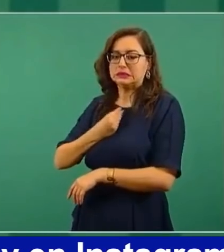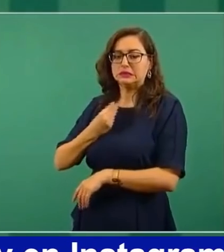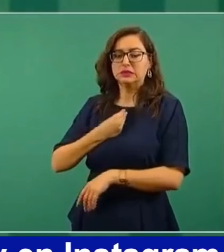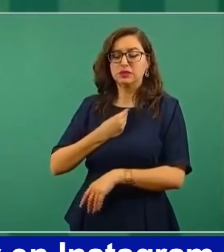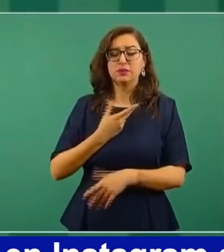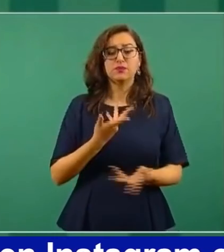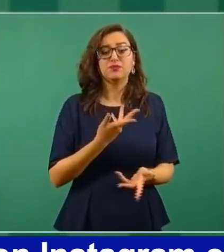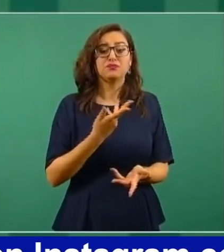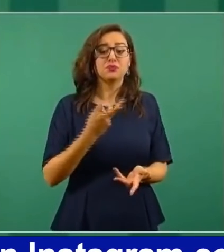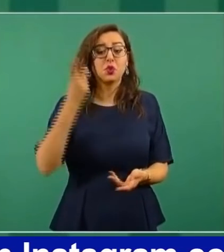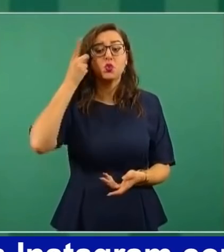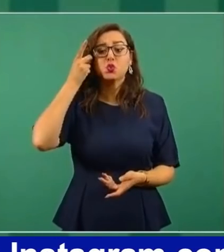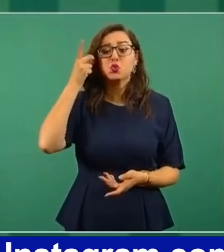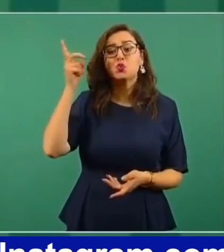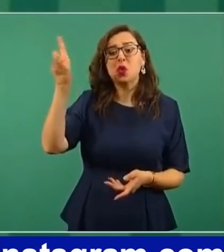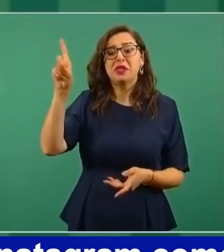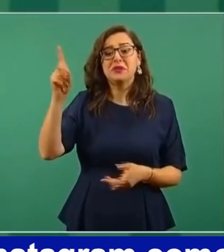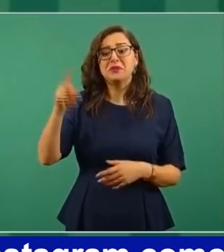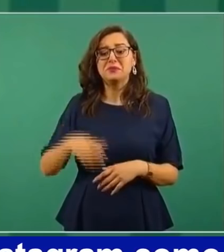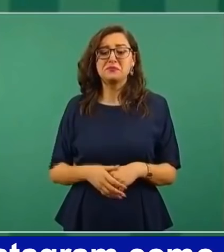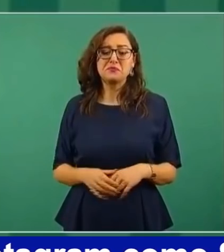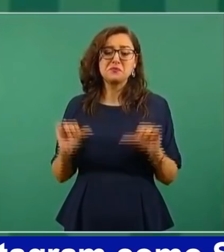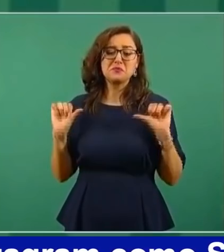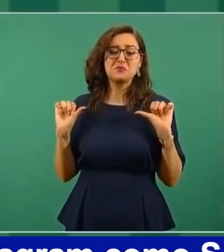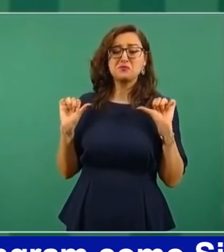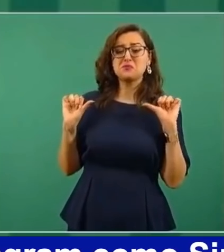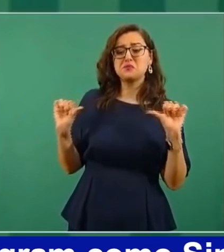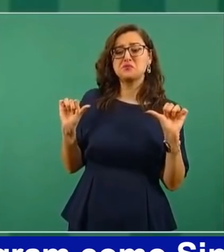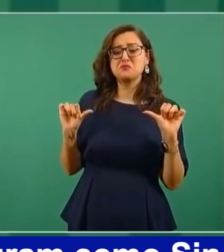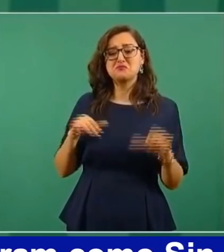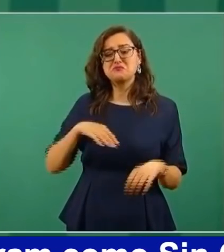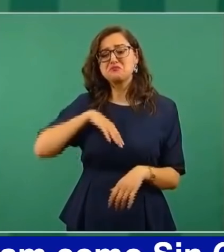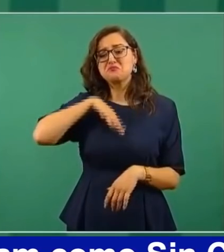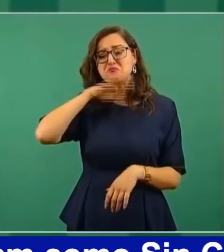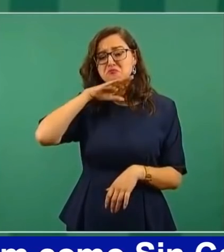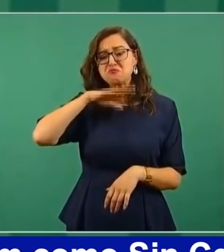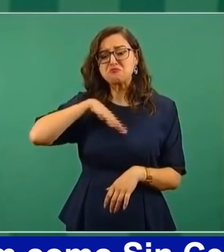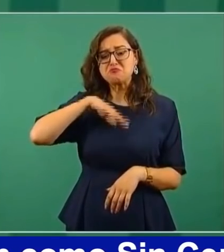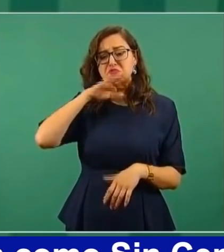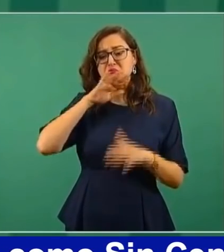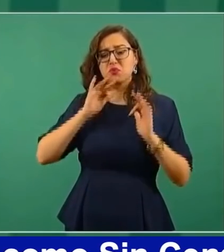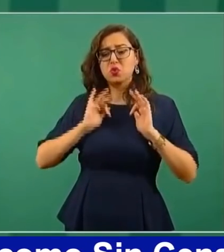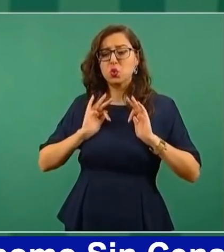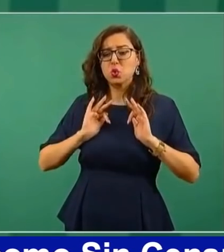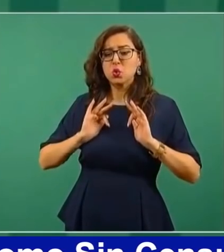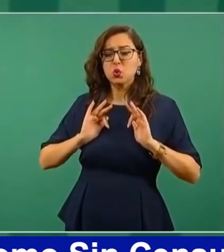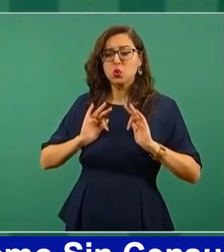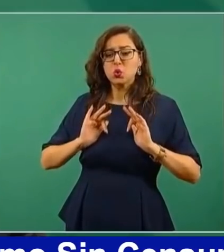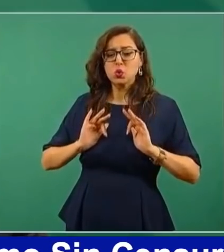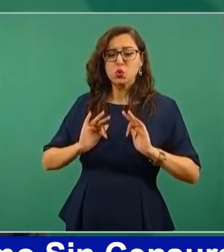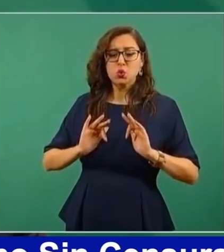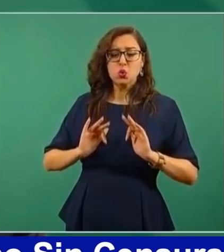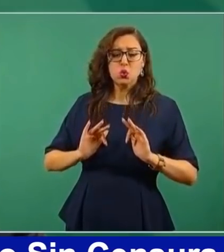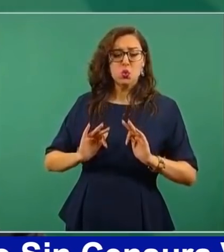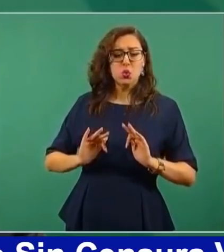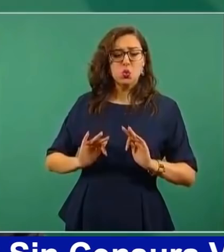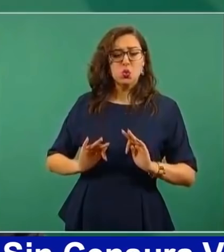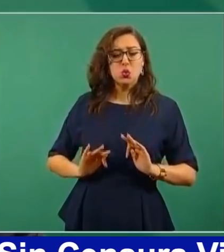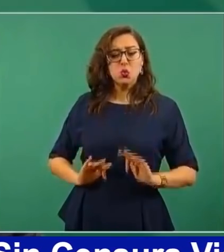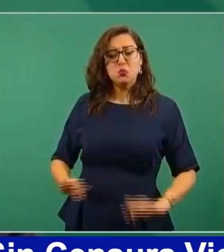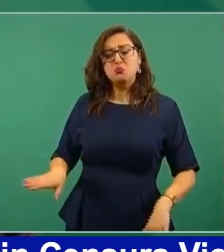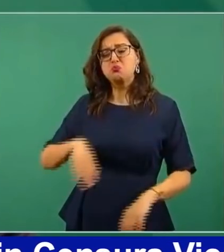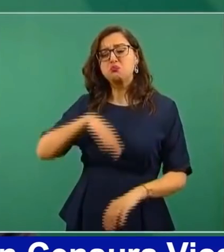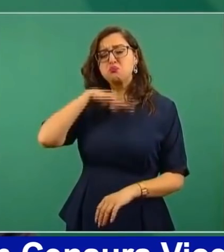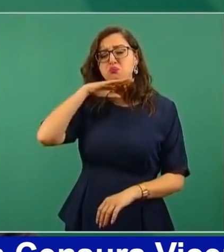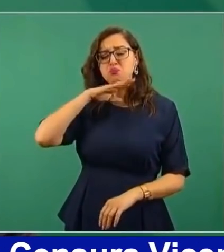ni se despeinan, los de mero arriba ni se despeinan.